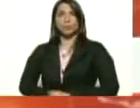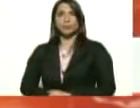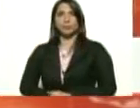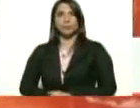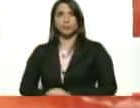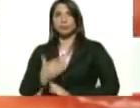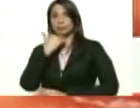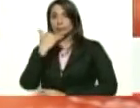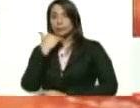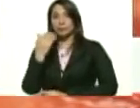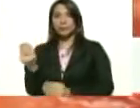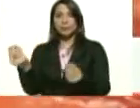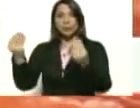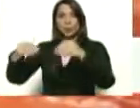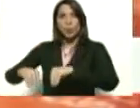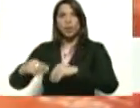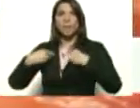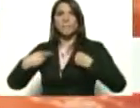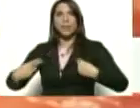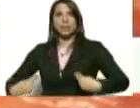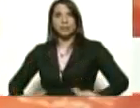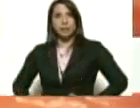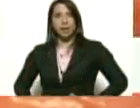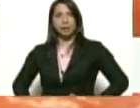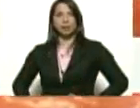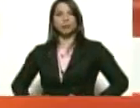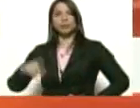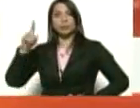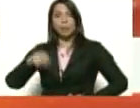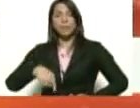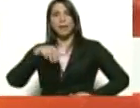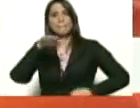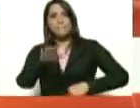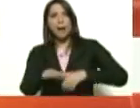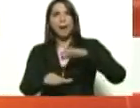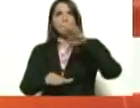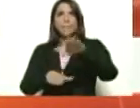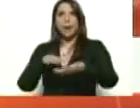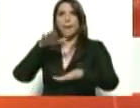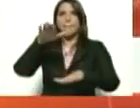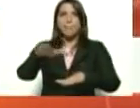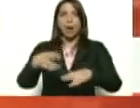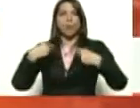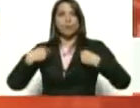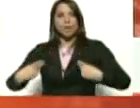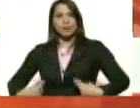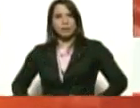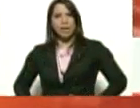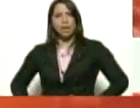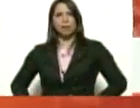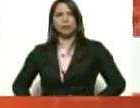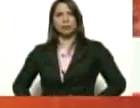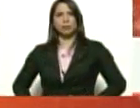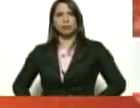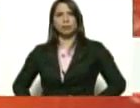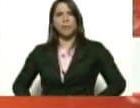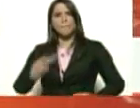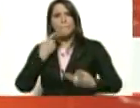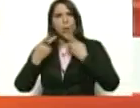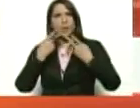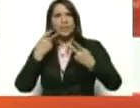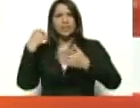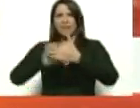de un acuerdo humanitario, a partir de pasos humanitarios, poner la política, la batalla